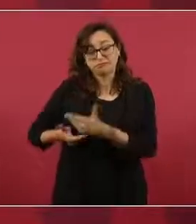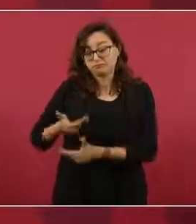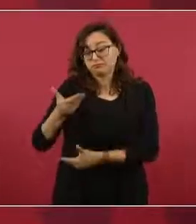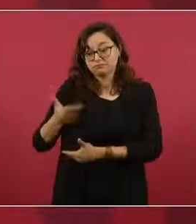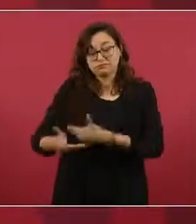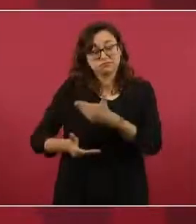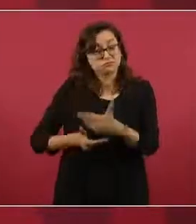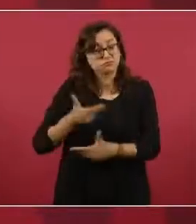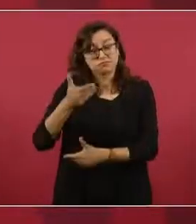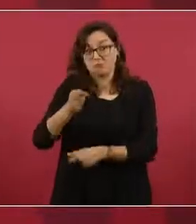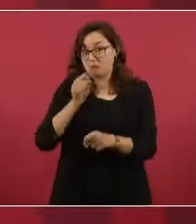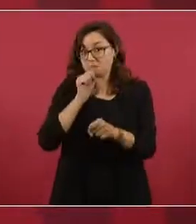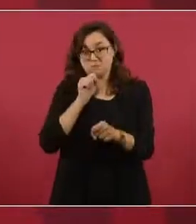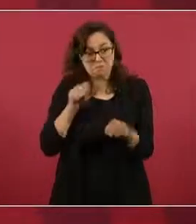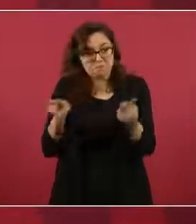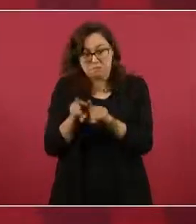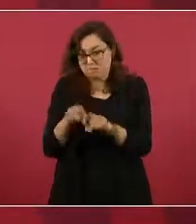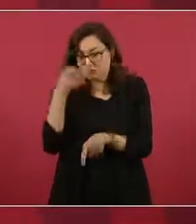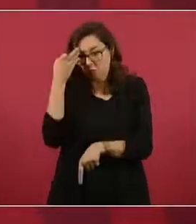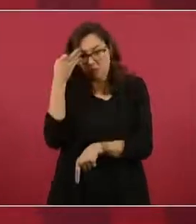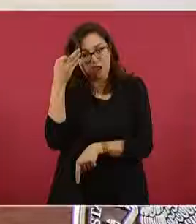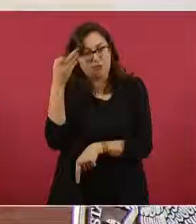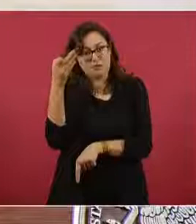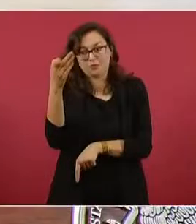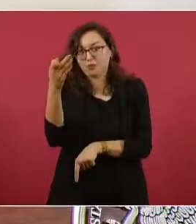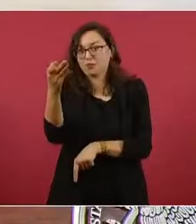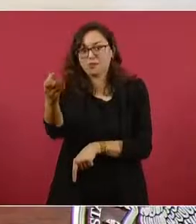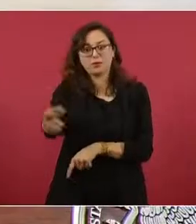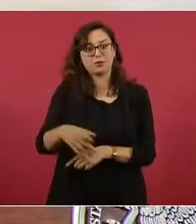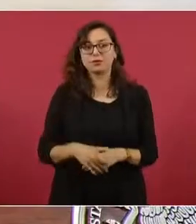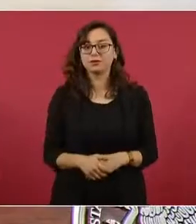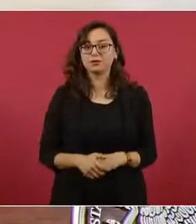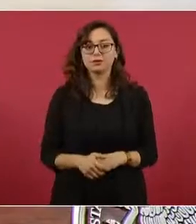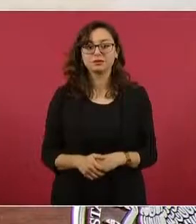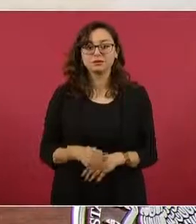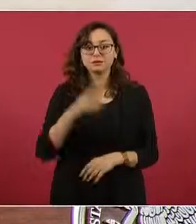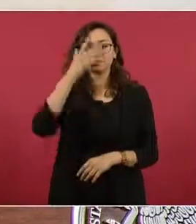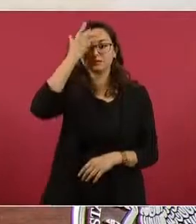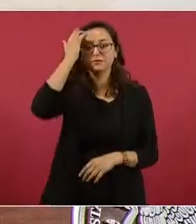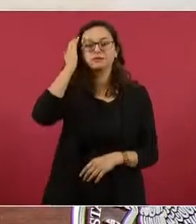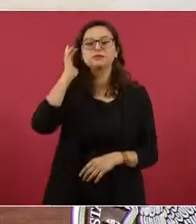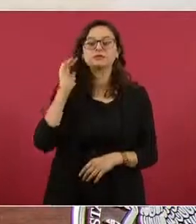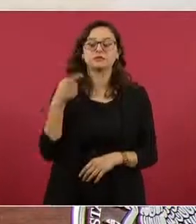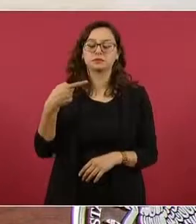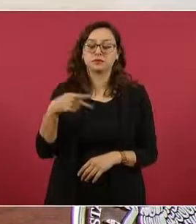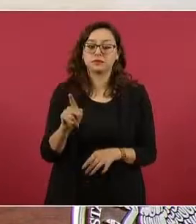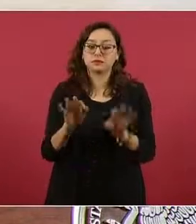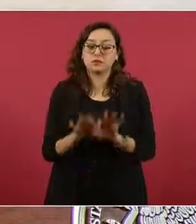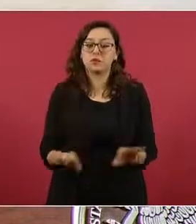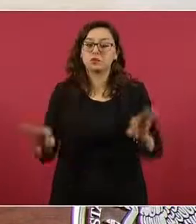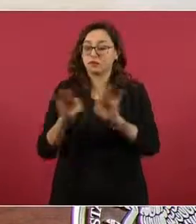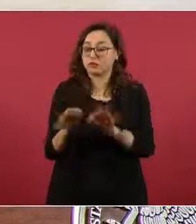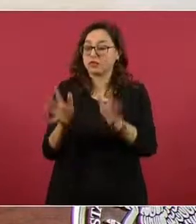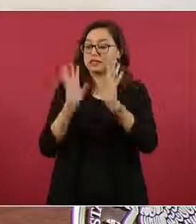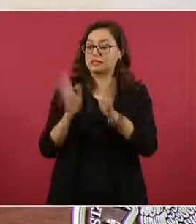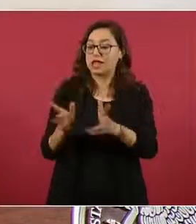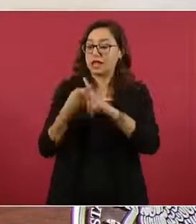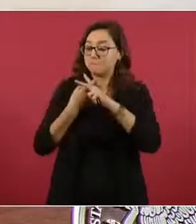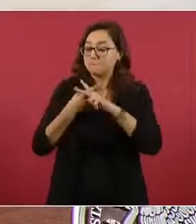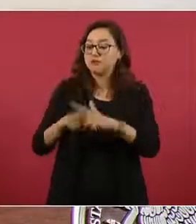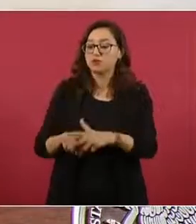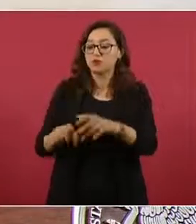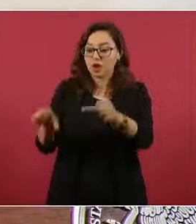lleva tiempo, pero ya se están viendo los